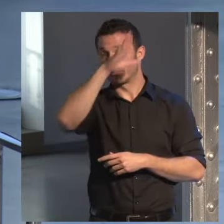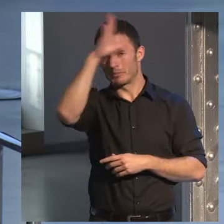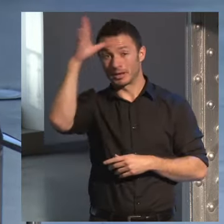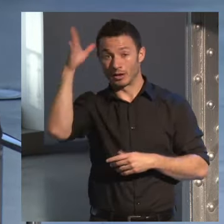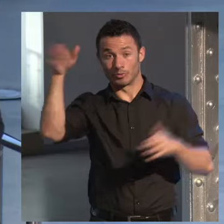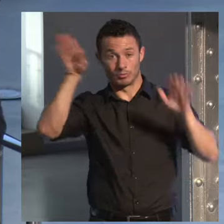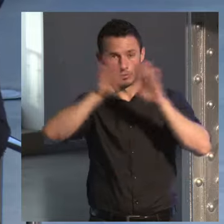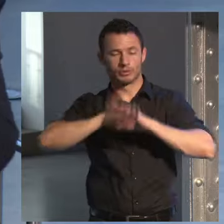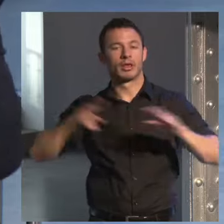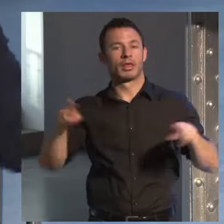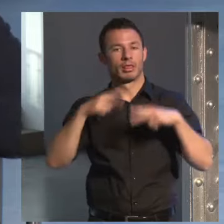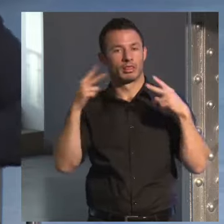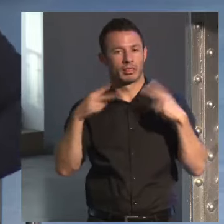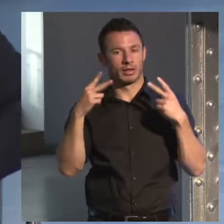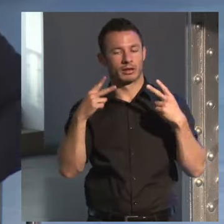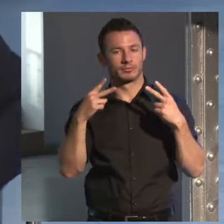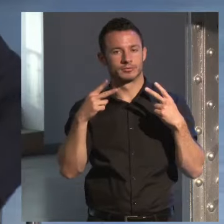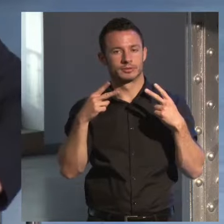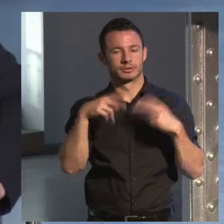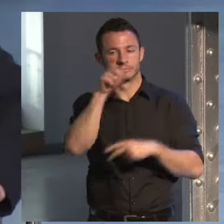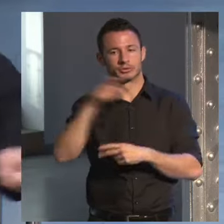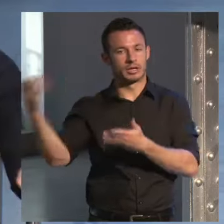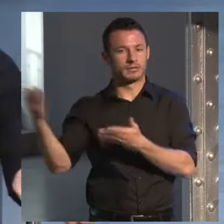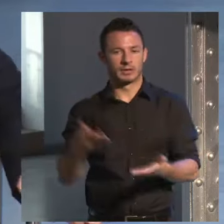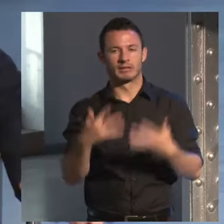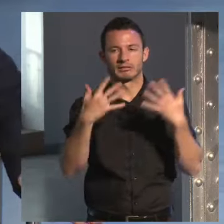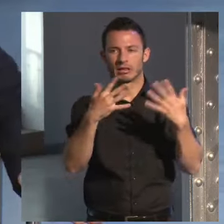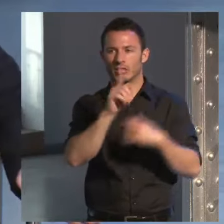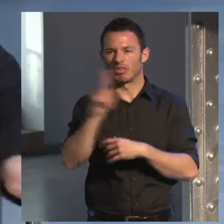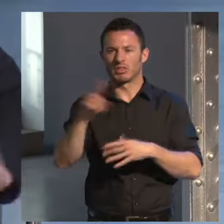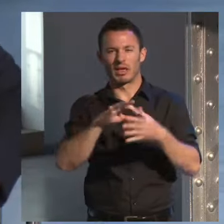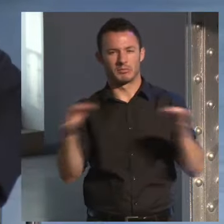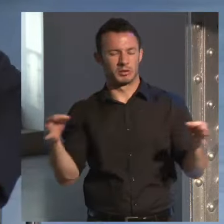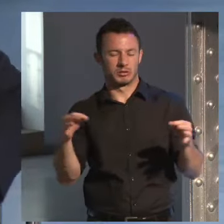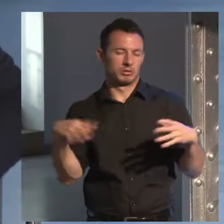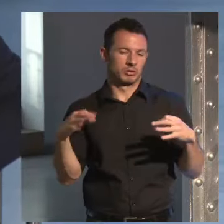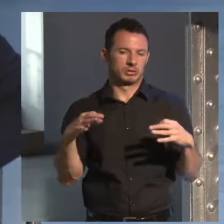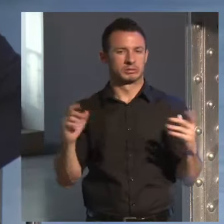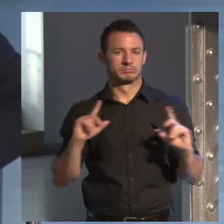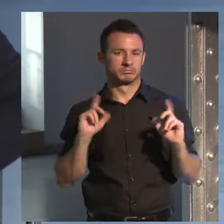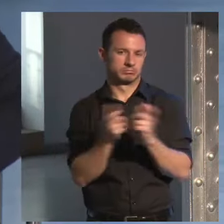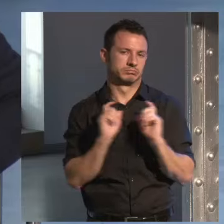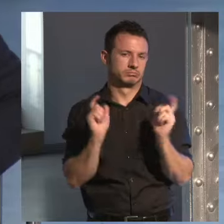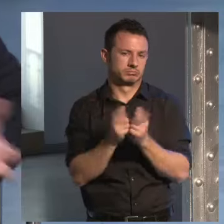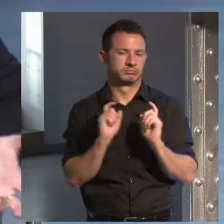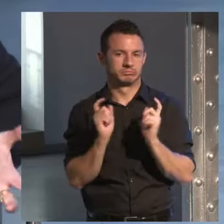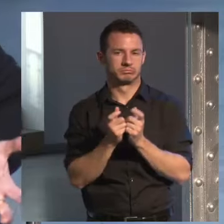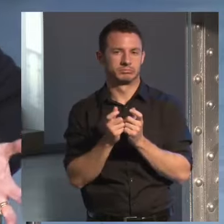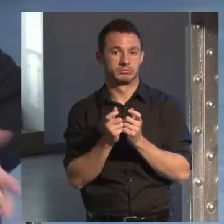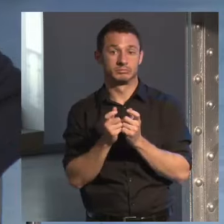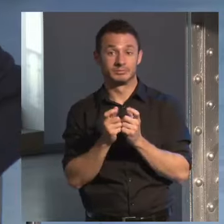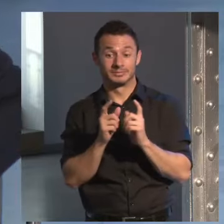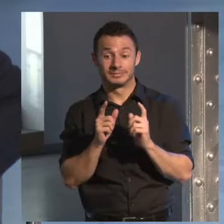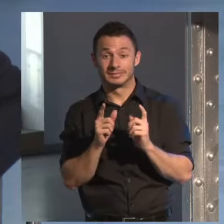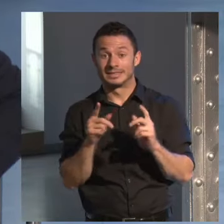estábamos invitados diez once amigos que normalmente nos reunimos el día